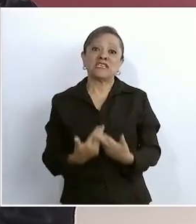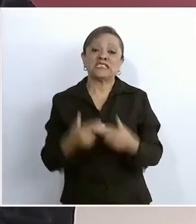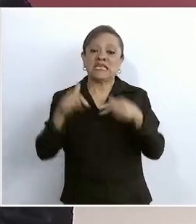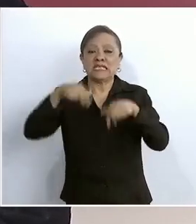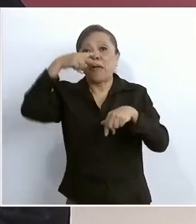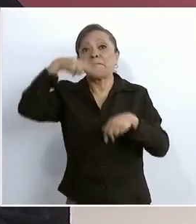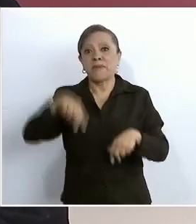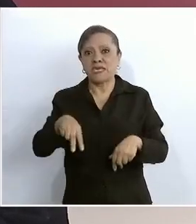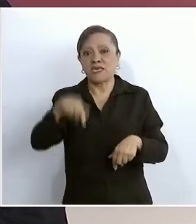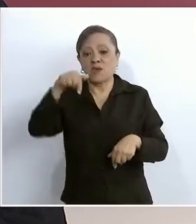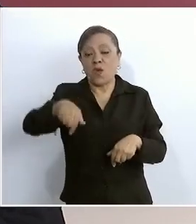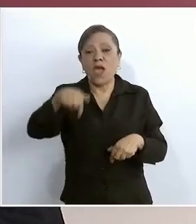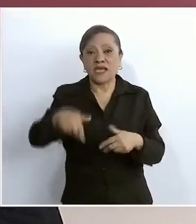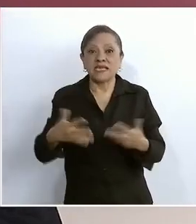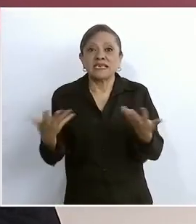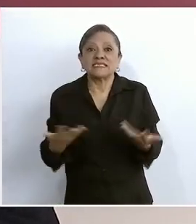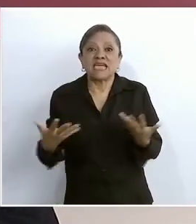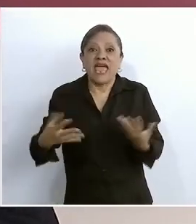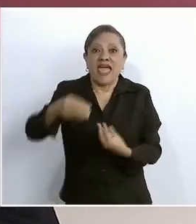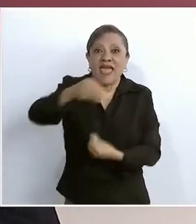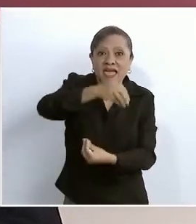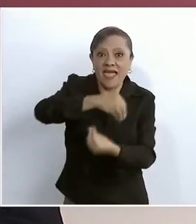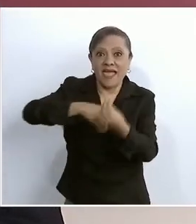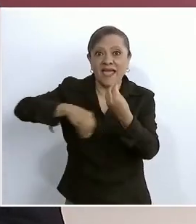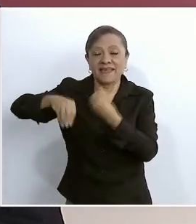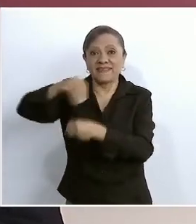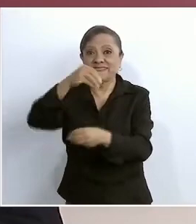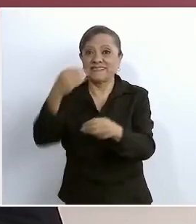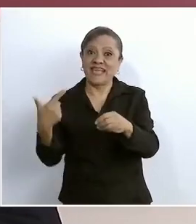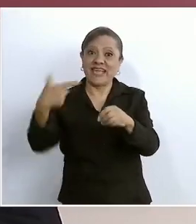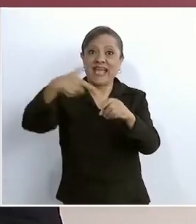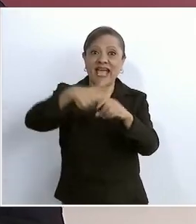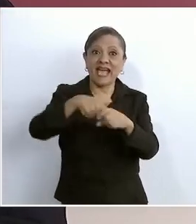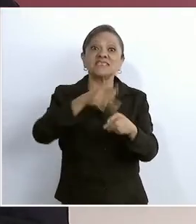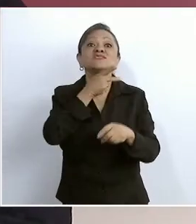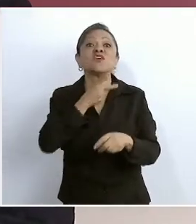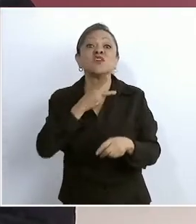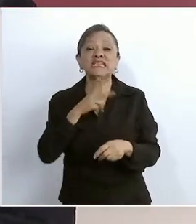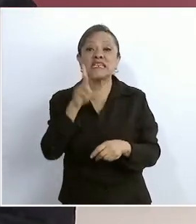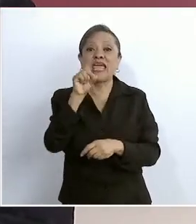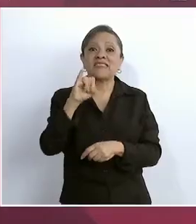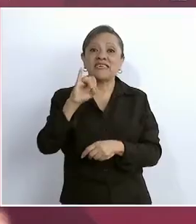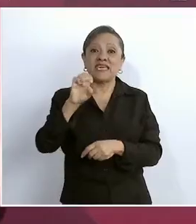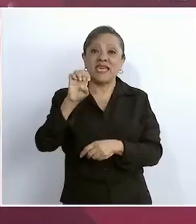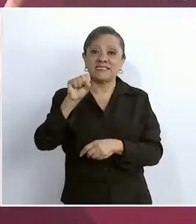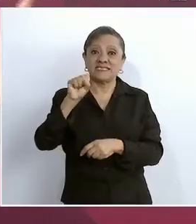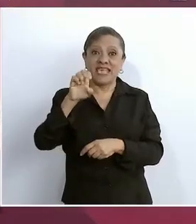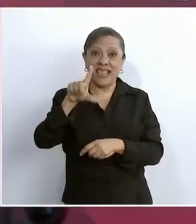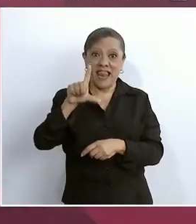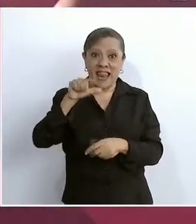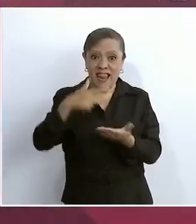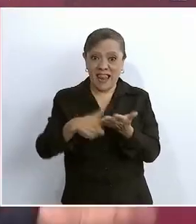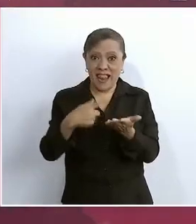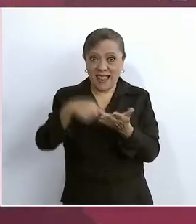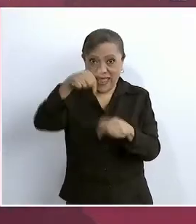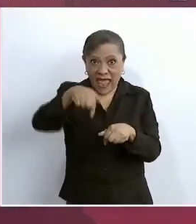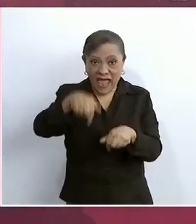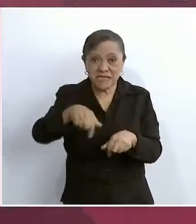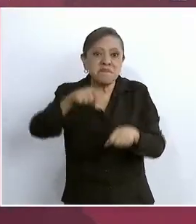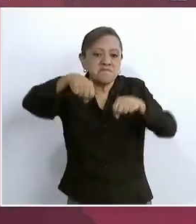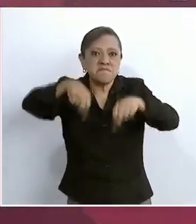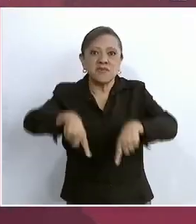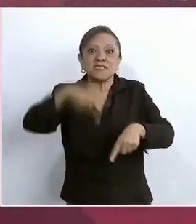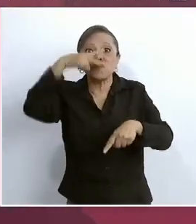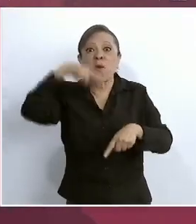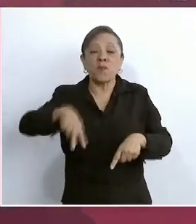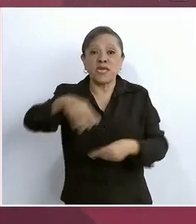a producir todas nuestras gasolinas, nuestro diésel y ¿cuál es el resultado?